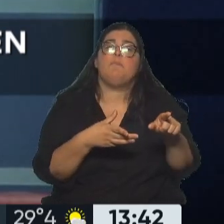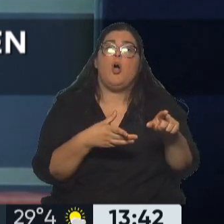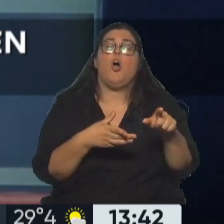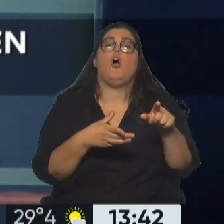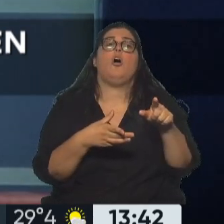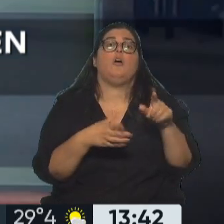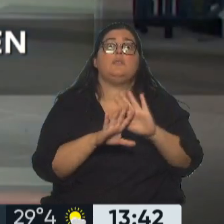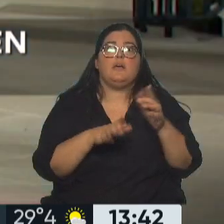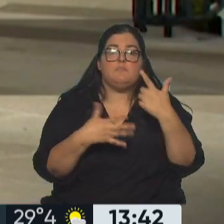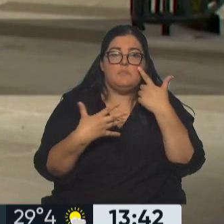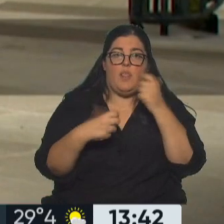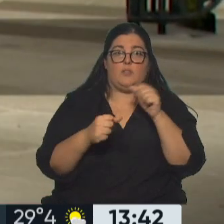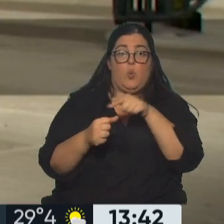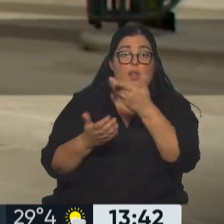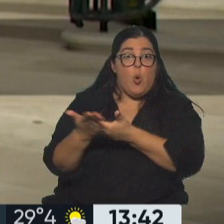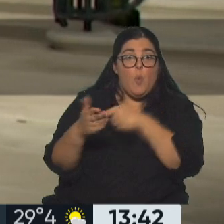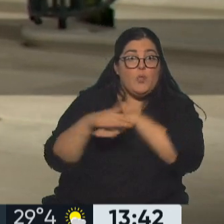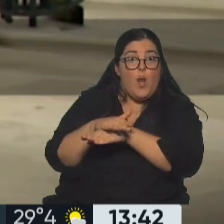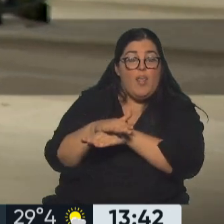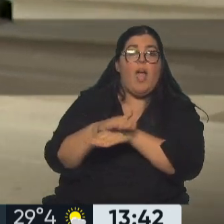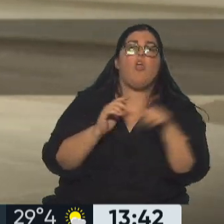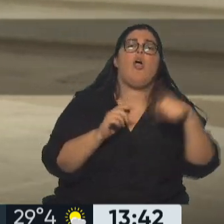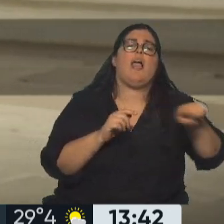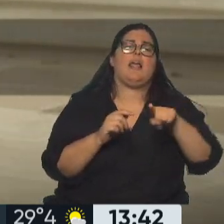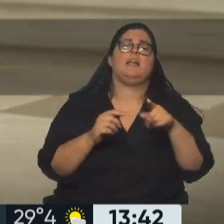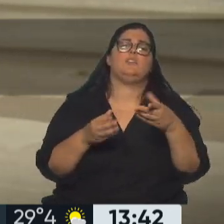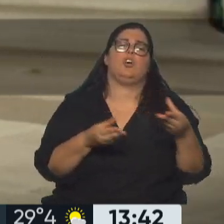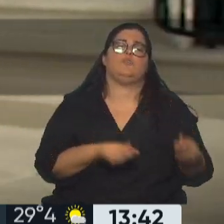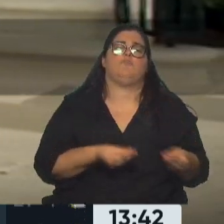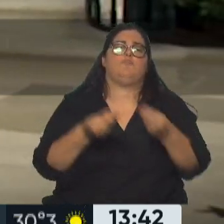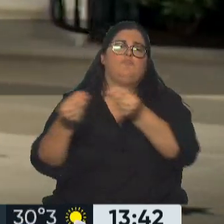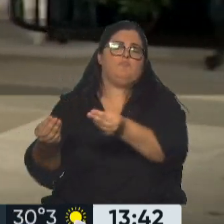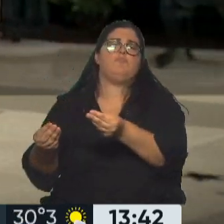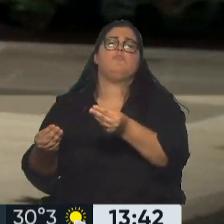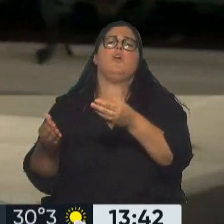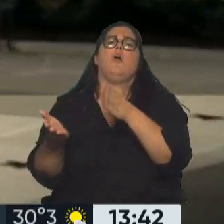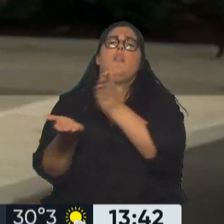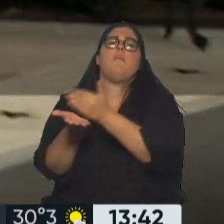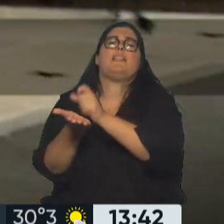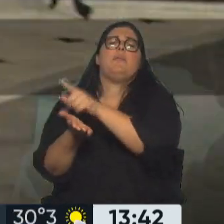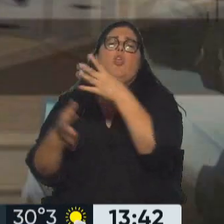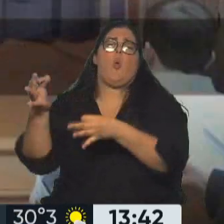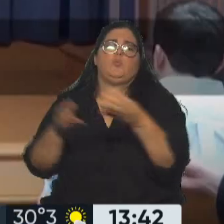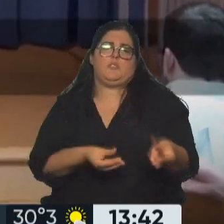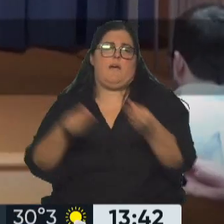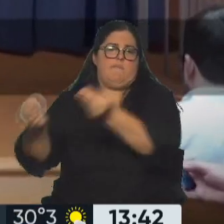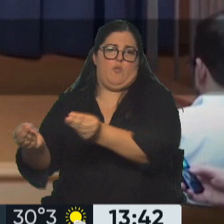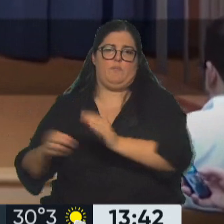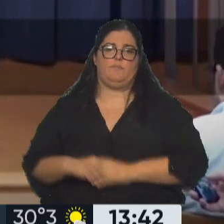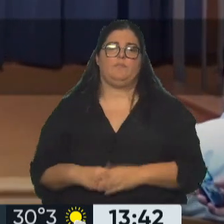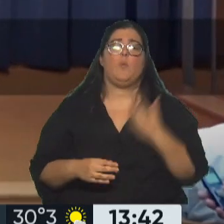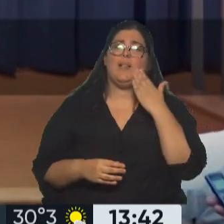entendieron que los documentos estaban ahí, se acercó a los archivos, se acercó a los Departamentos de Justicia. Buenas tardes.